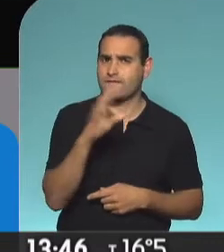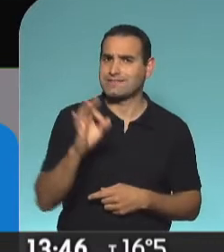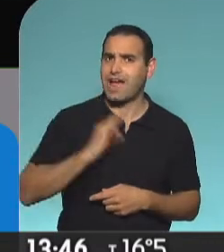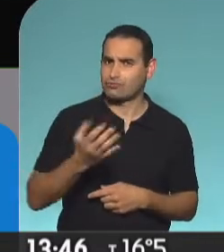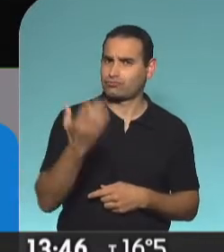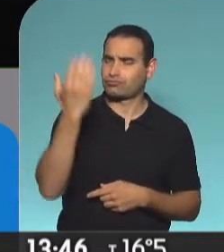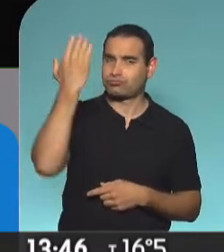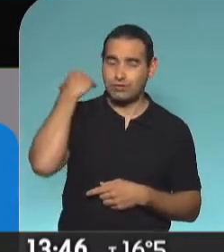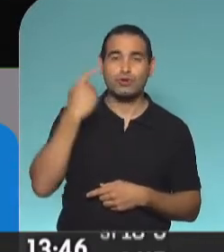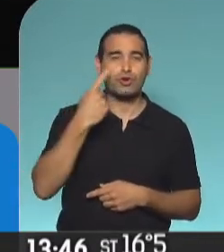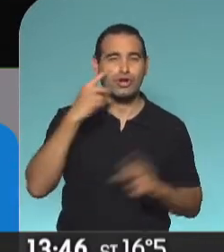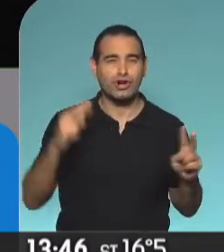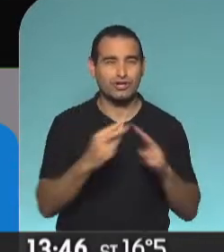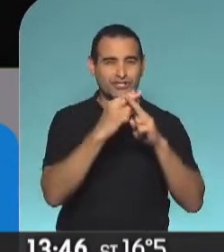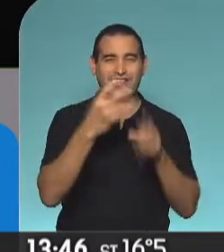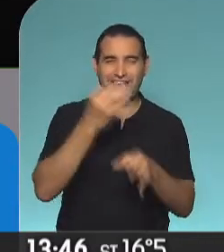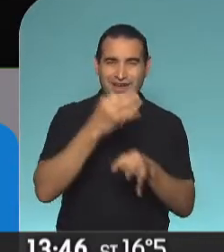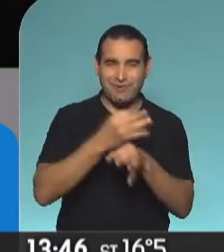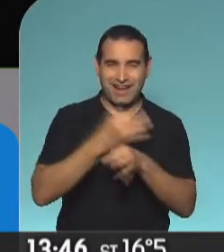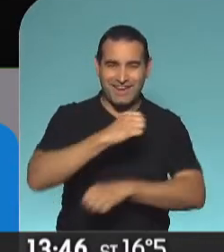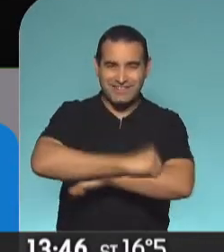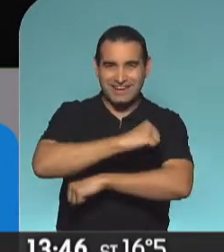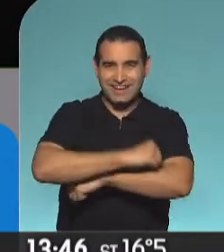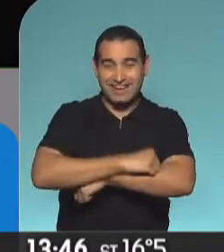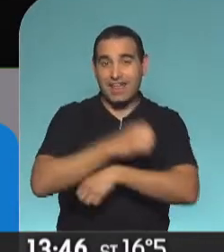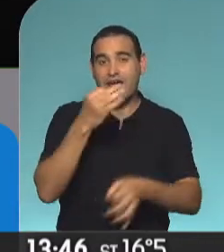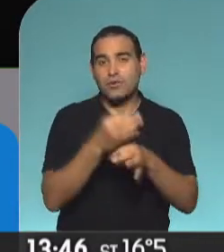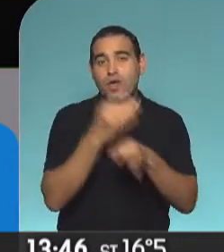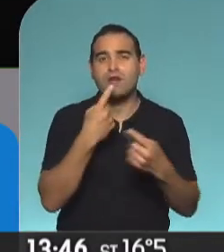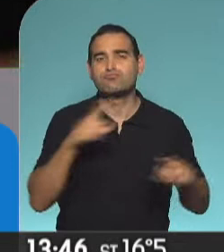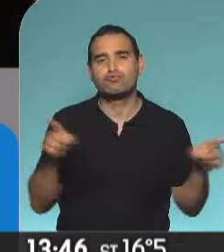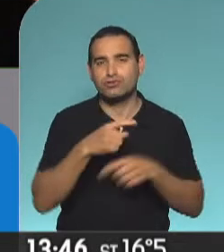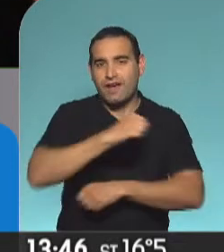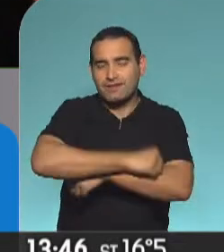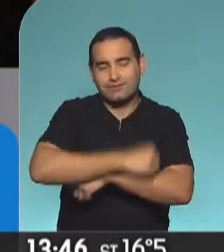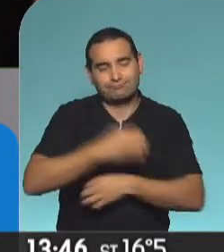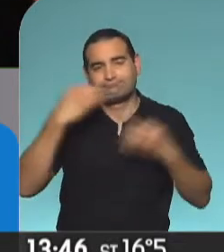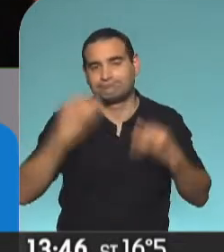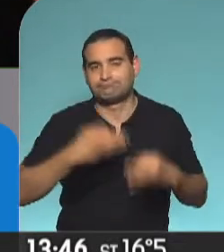en la Escuela de Música Popular de Avellaneda, ese semillero fantástico que es la Escuela de Música de Avellaneda.